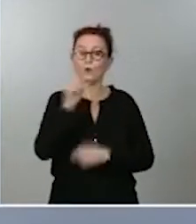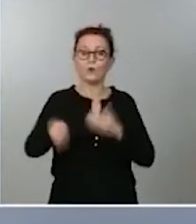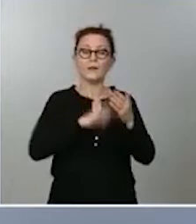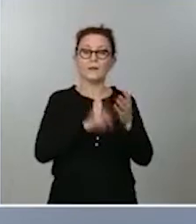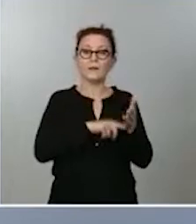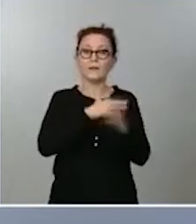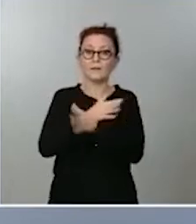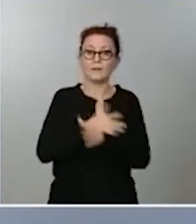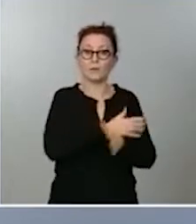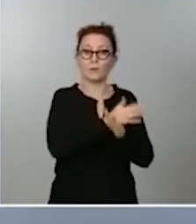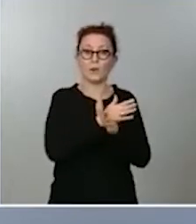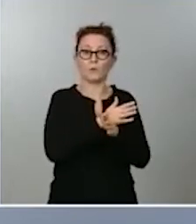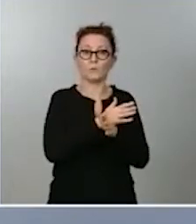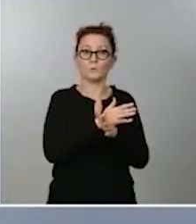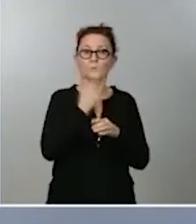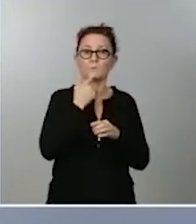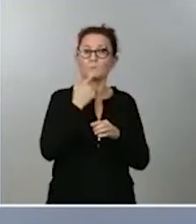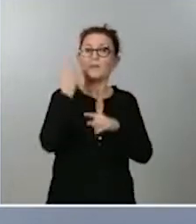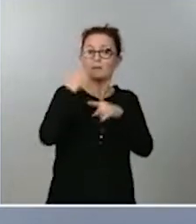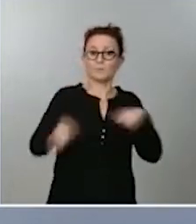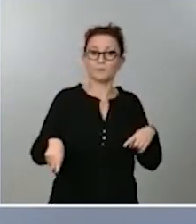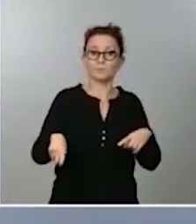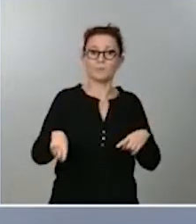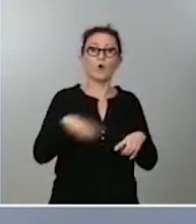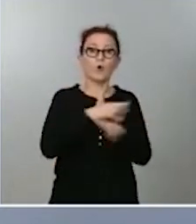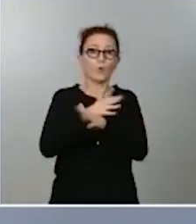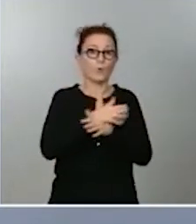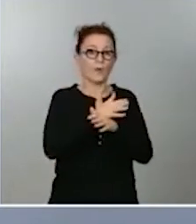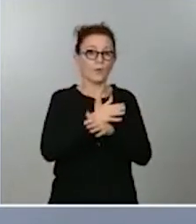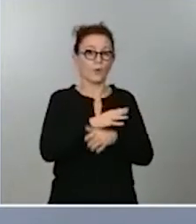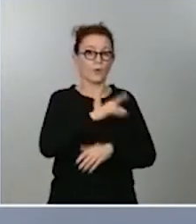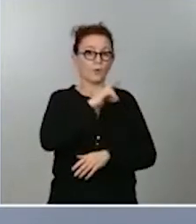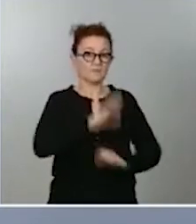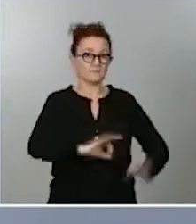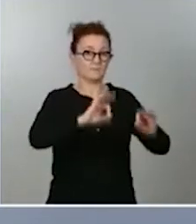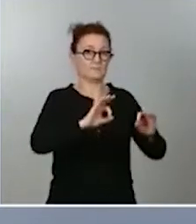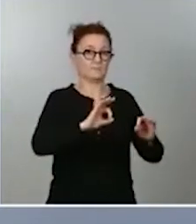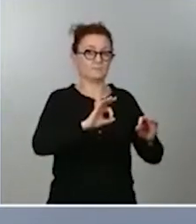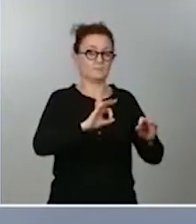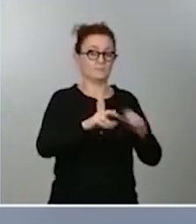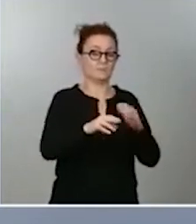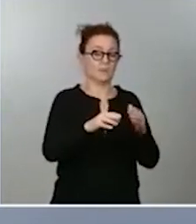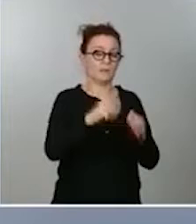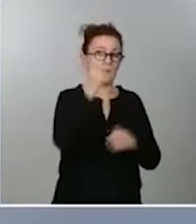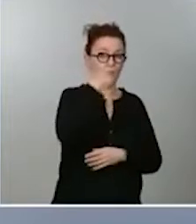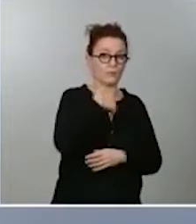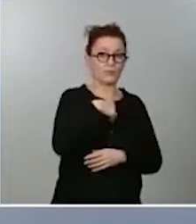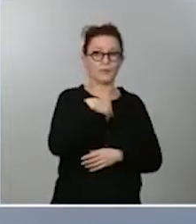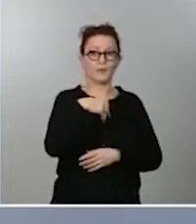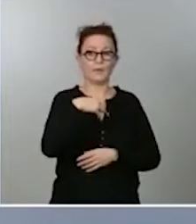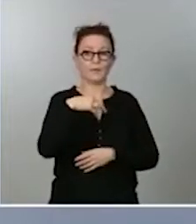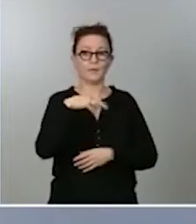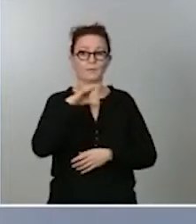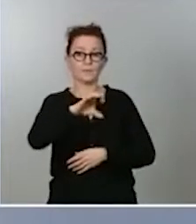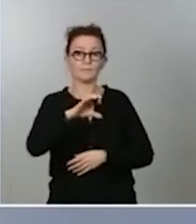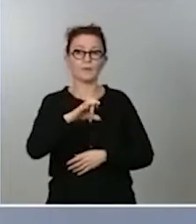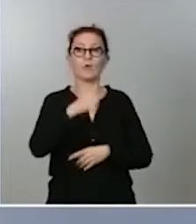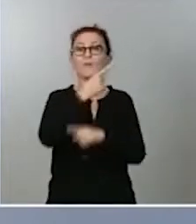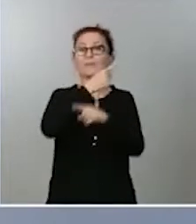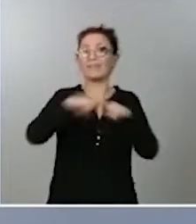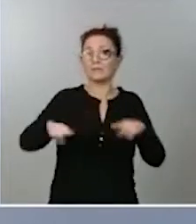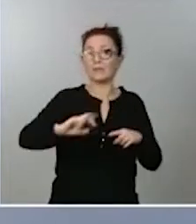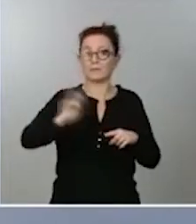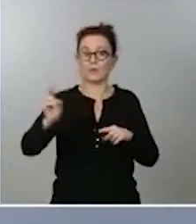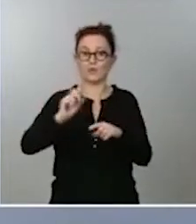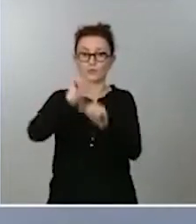esa diferenciación entre el juego reservado de la ONCE y de loterías con respecto al juego de otros actores de otra naturaleza. Y, en